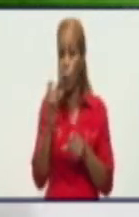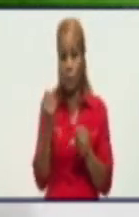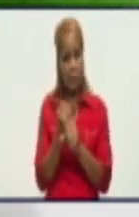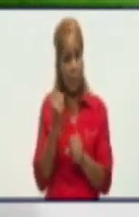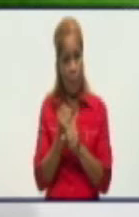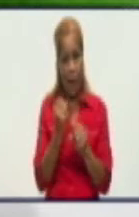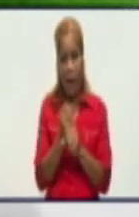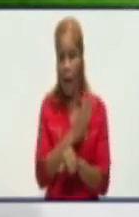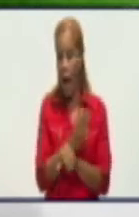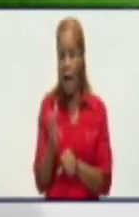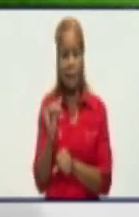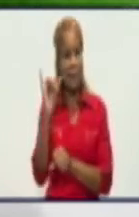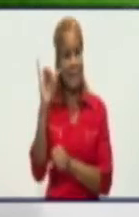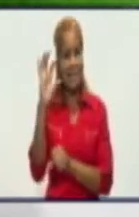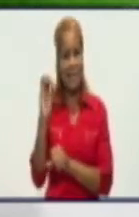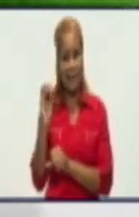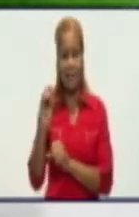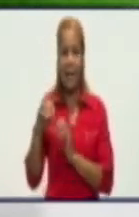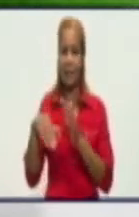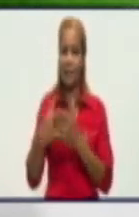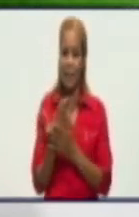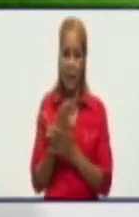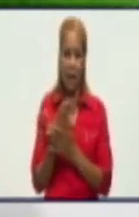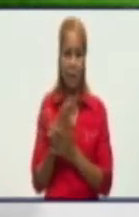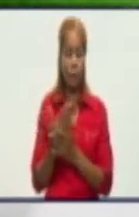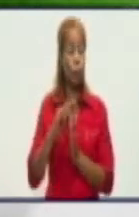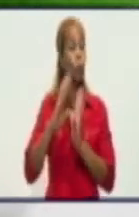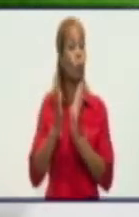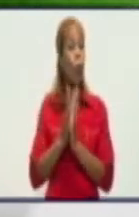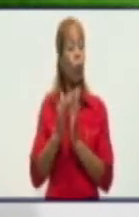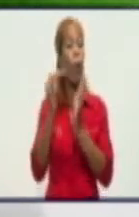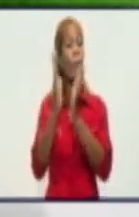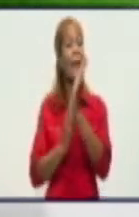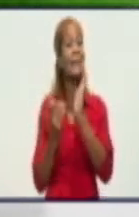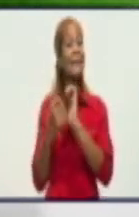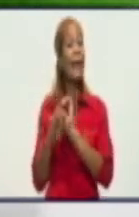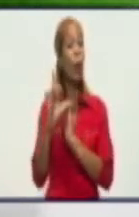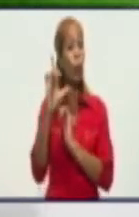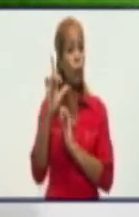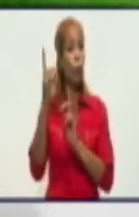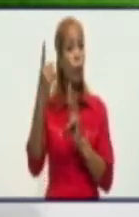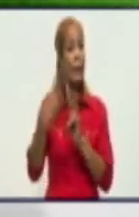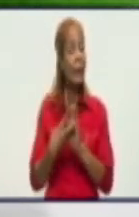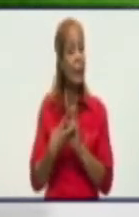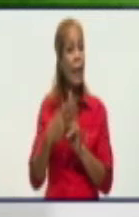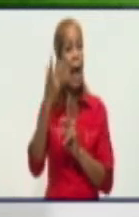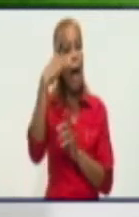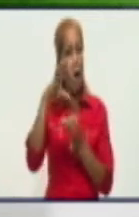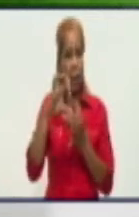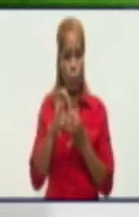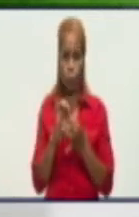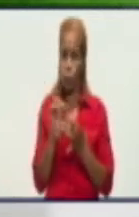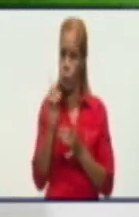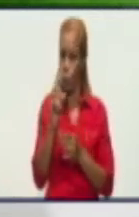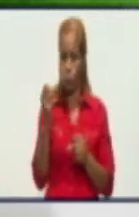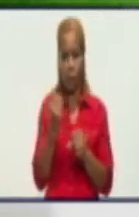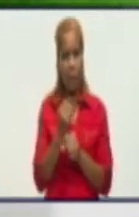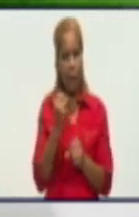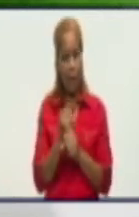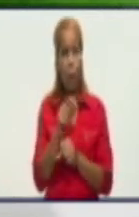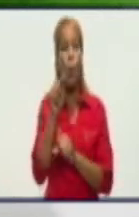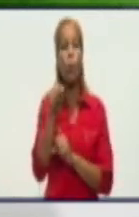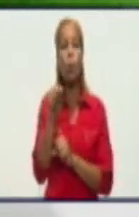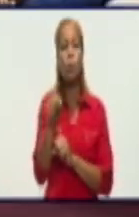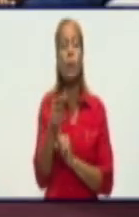todo el mes de julio y prácticamente todo el mes de agosto. Usted ha solicitado, digamos, una certificación fiscal y nosotros tenemos un